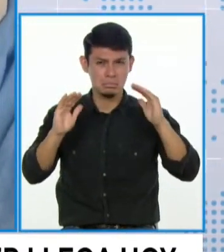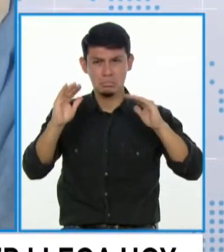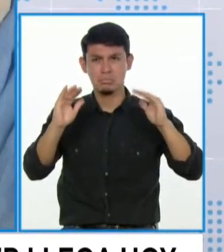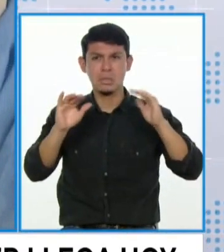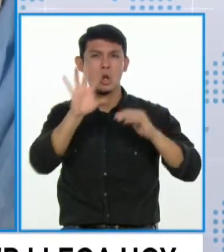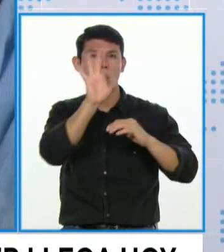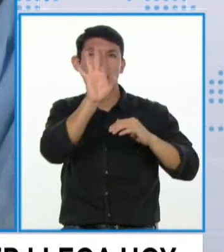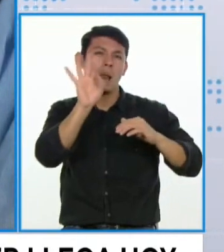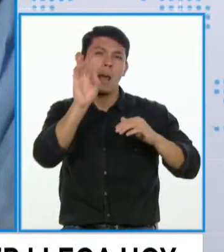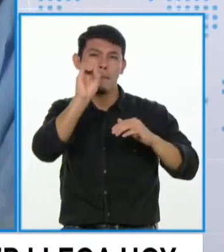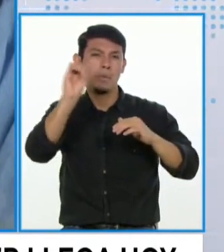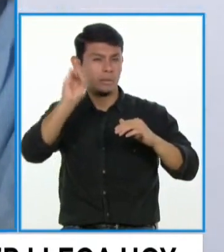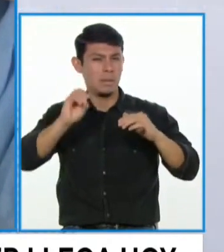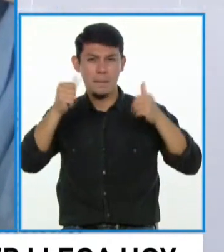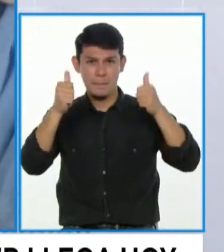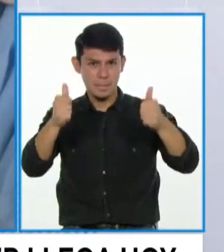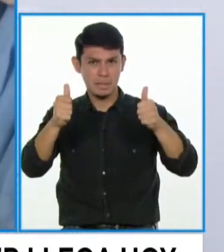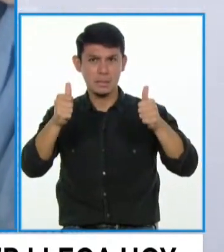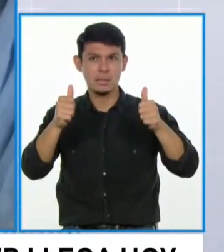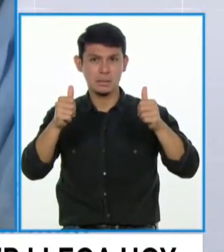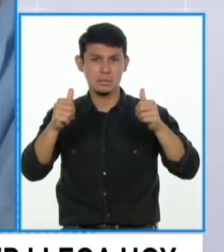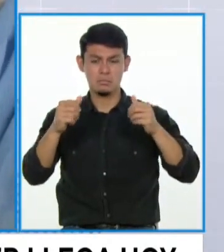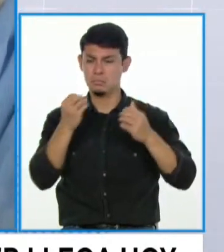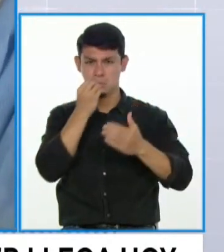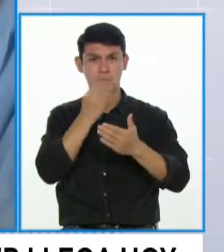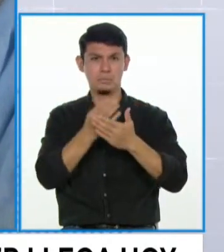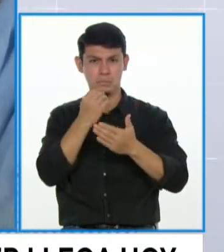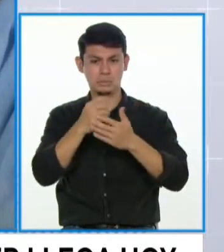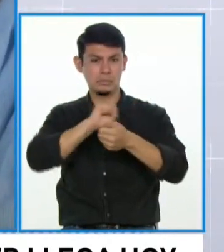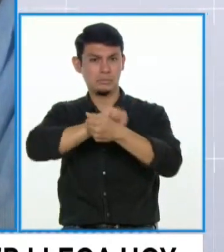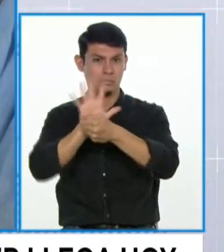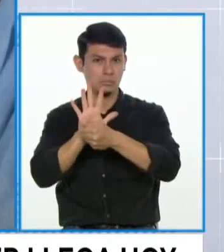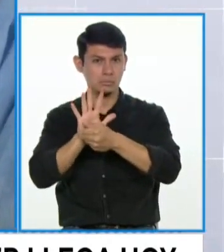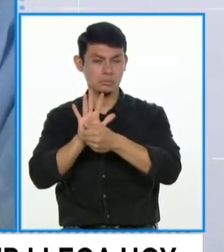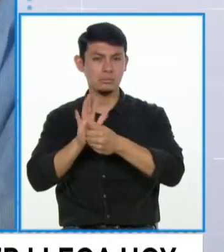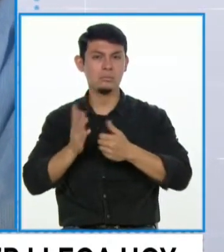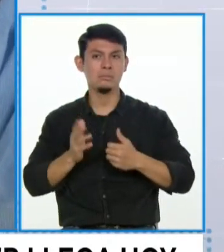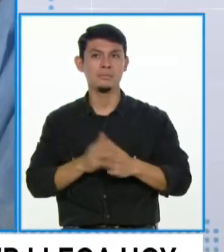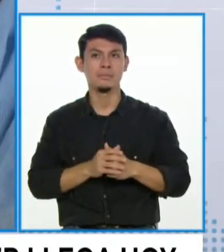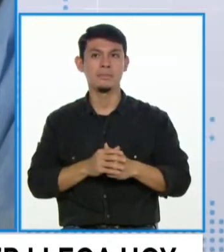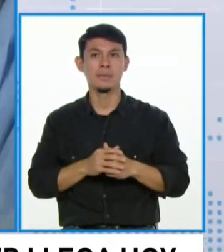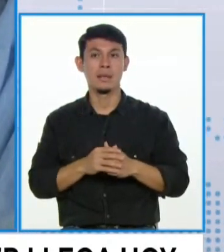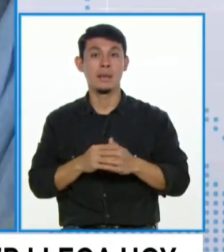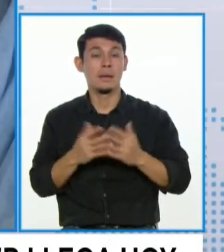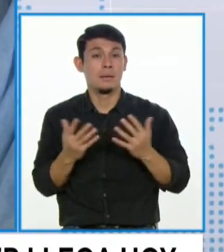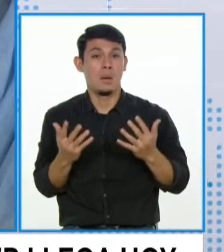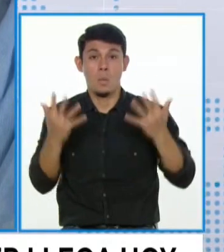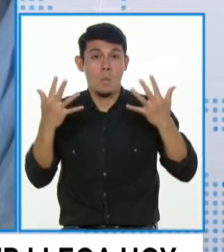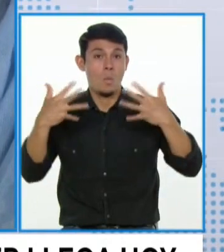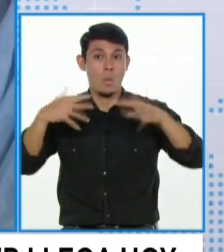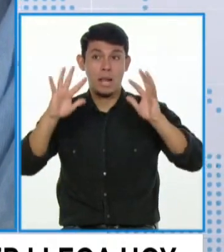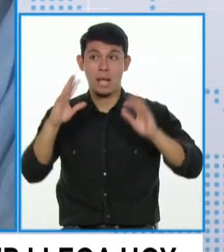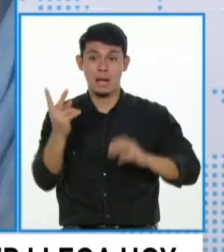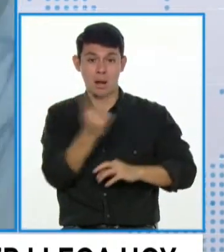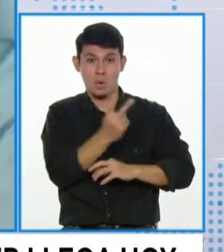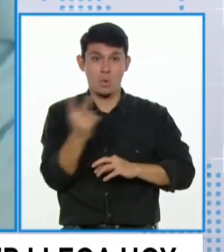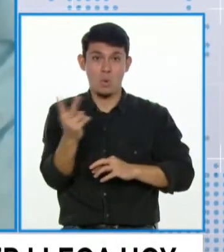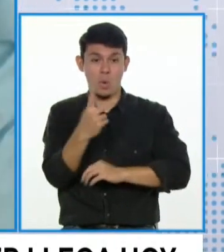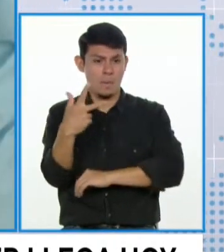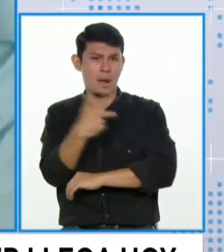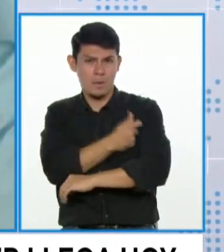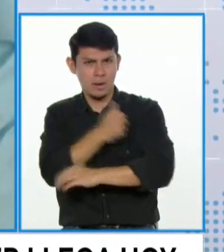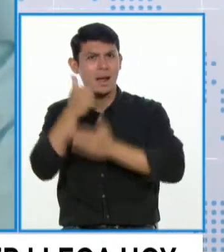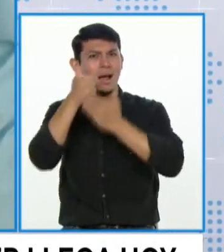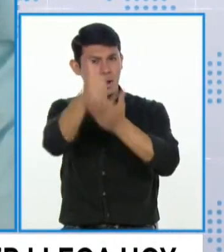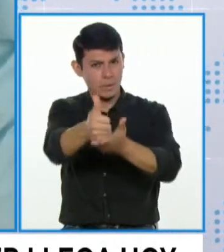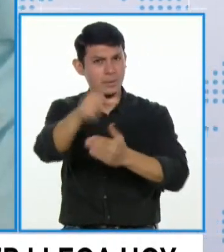.9% eficaces contra muerte por COVID-19. O sea, literalmente, cualquiera de estas vacunas te va a salvar